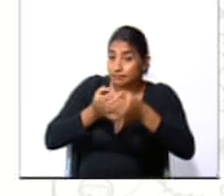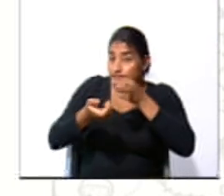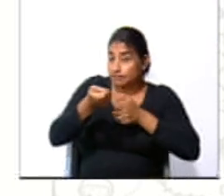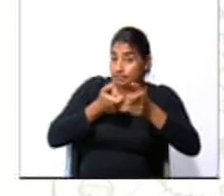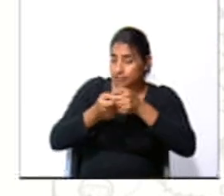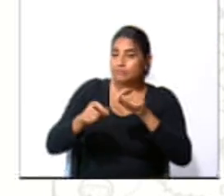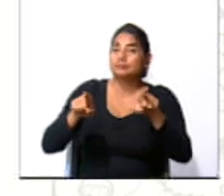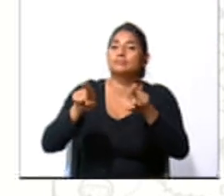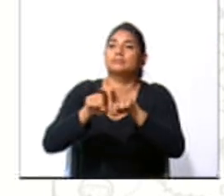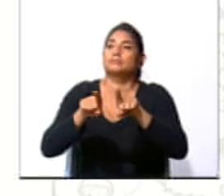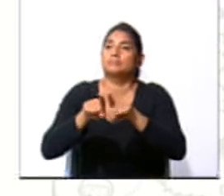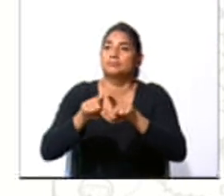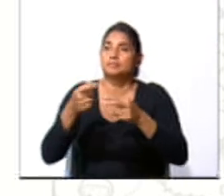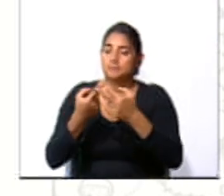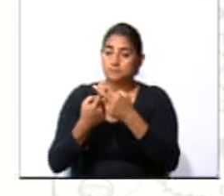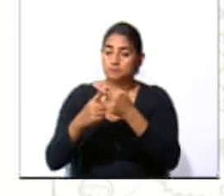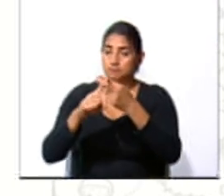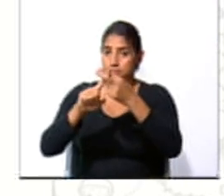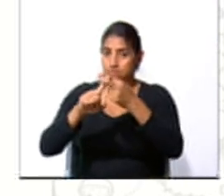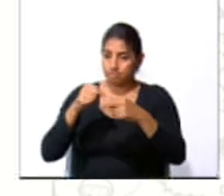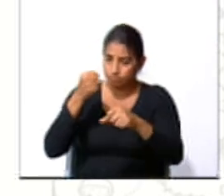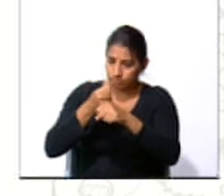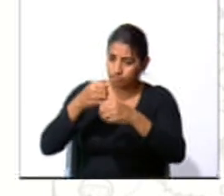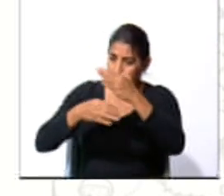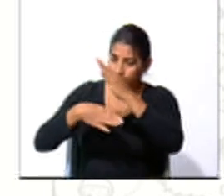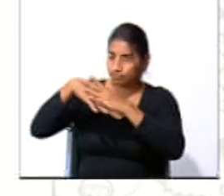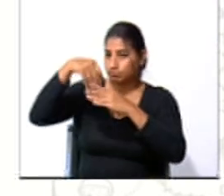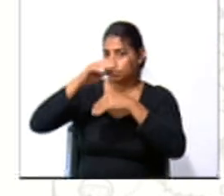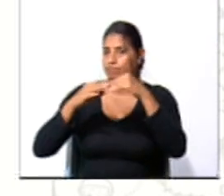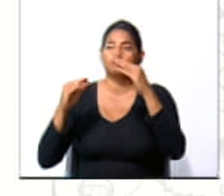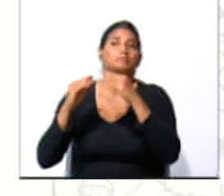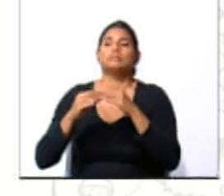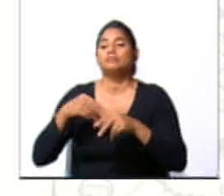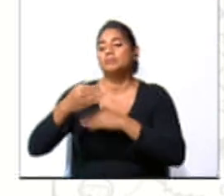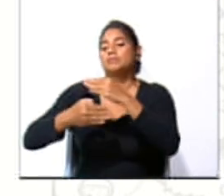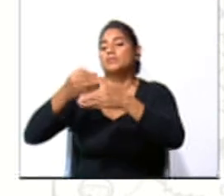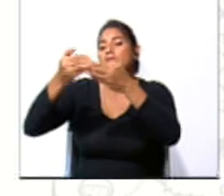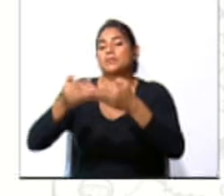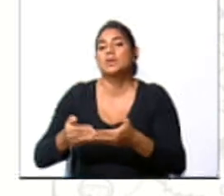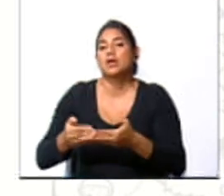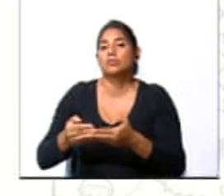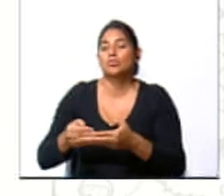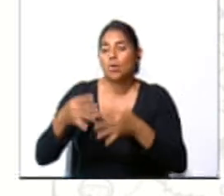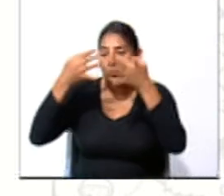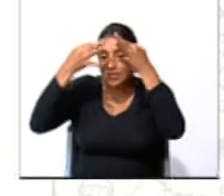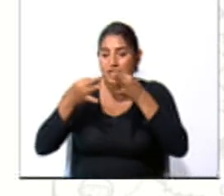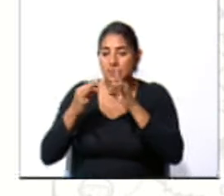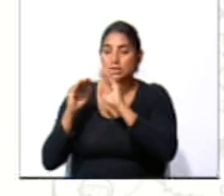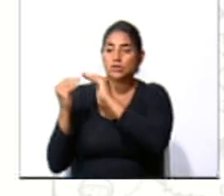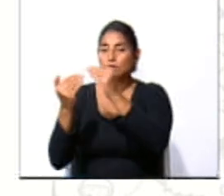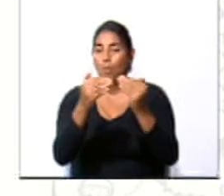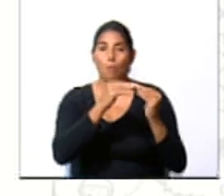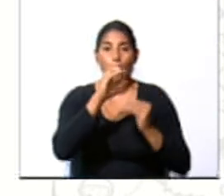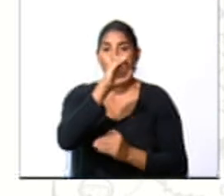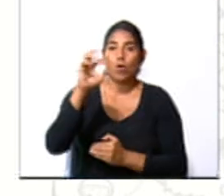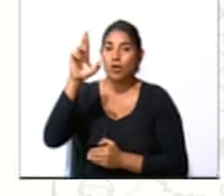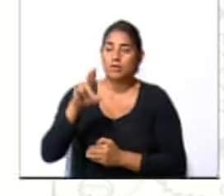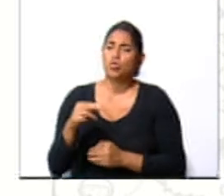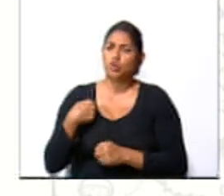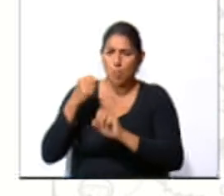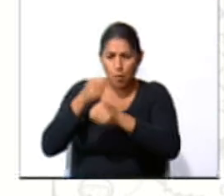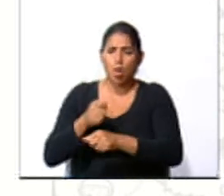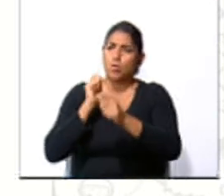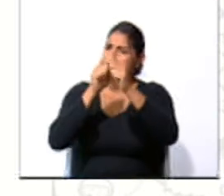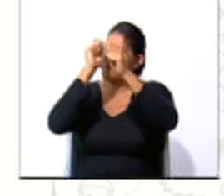en aquel momento cuando se inicia su construcción al emprendimiento, esa decisión del costarricense por poder construir